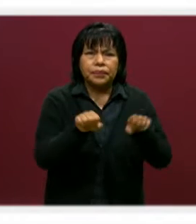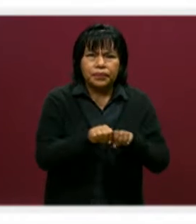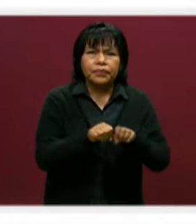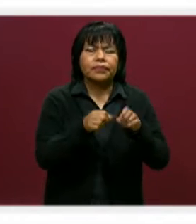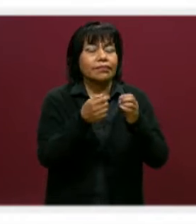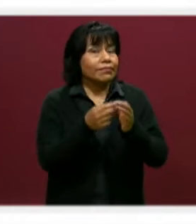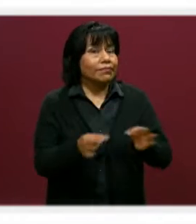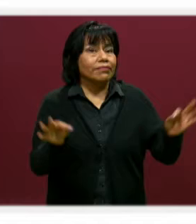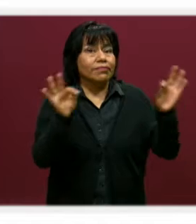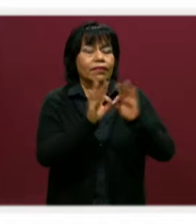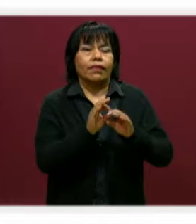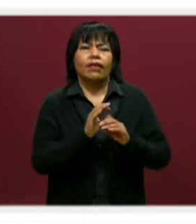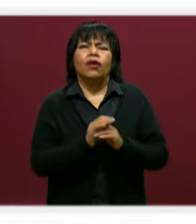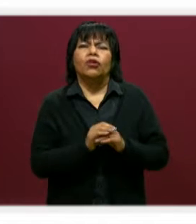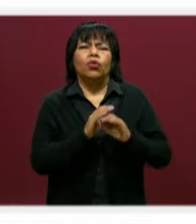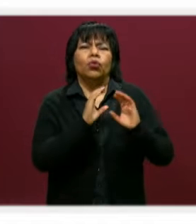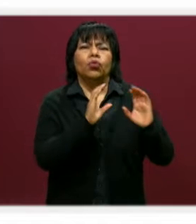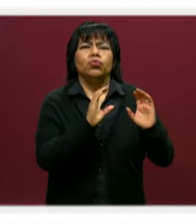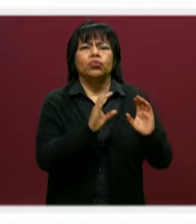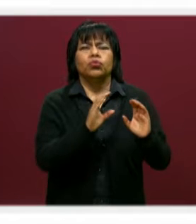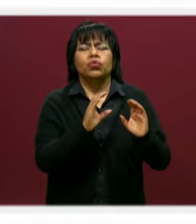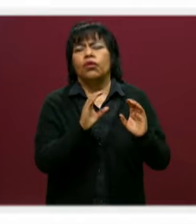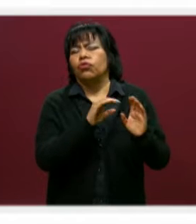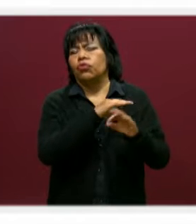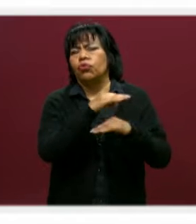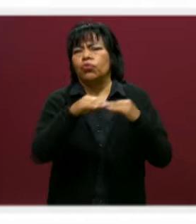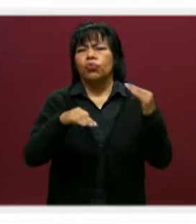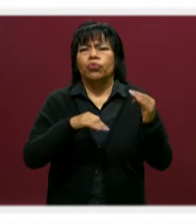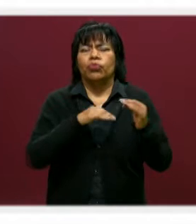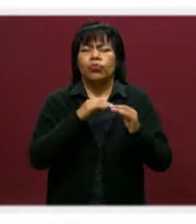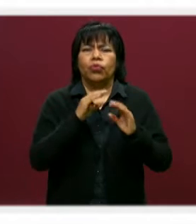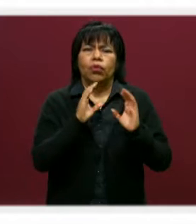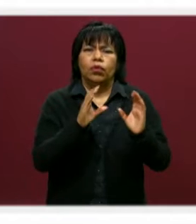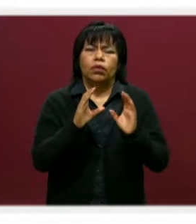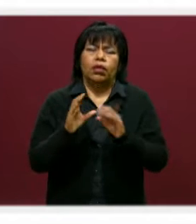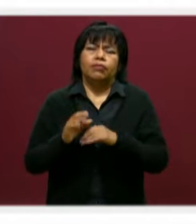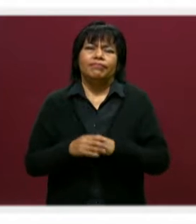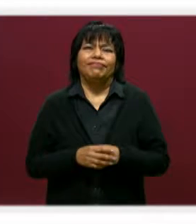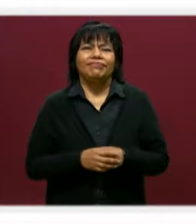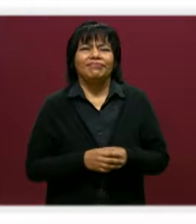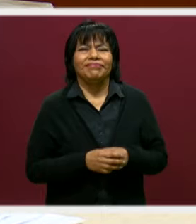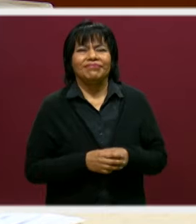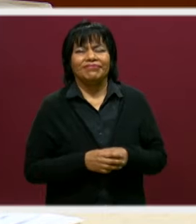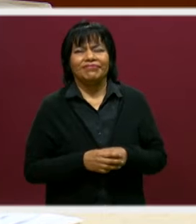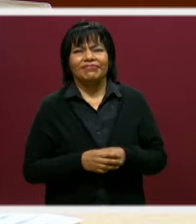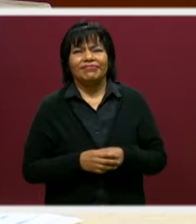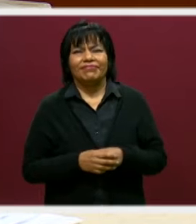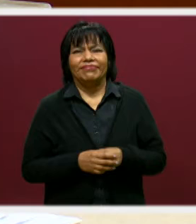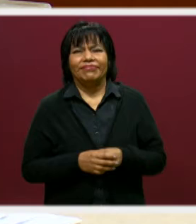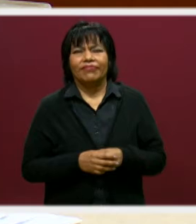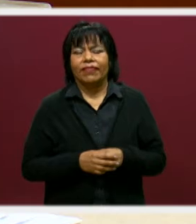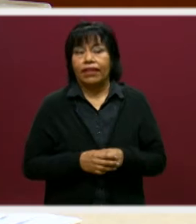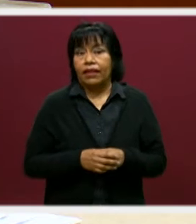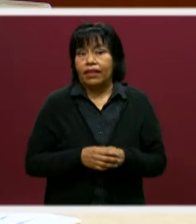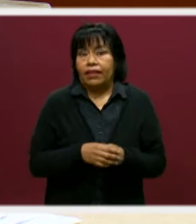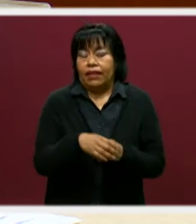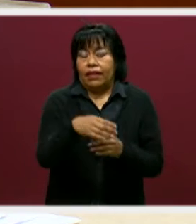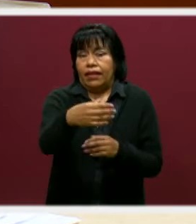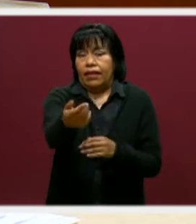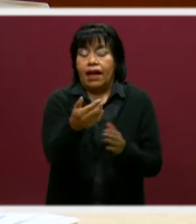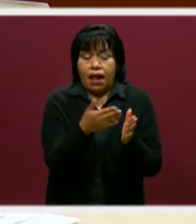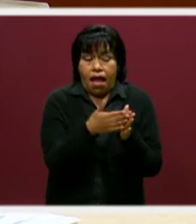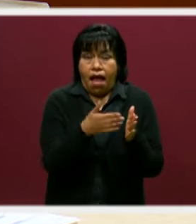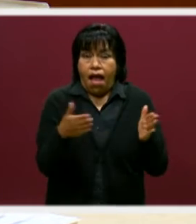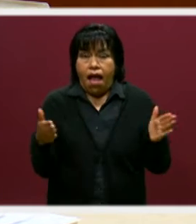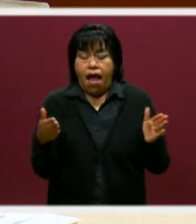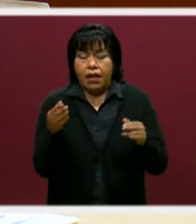importante porque me cuido yo, te cuidas tú y así nos cuidamos absolutamente todos. Y bueno, en estos días, en